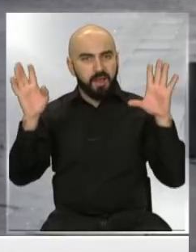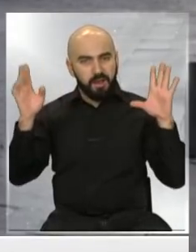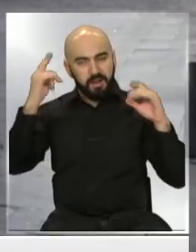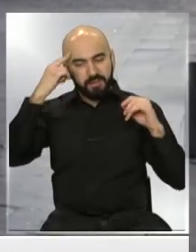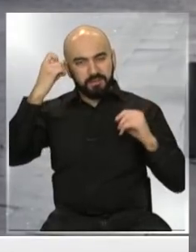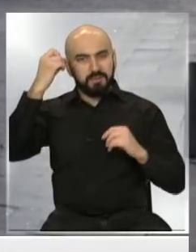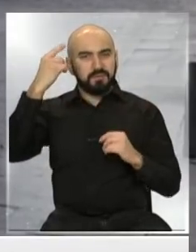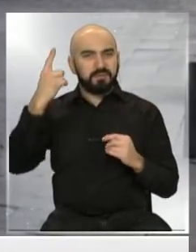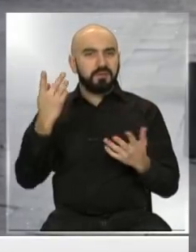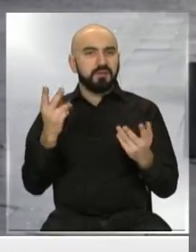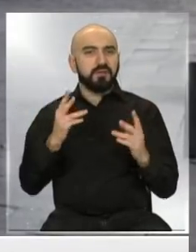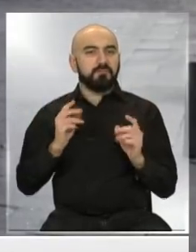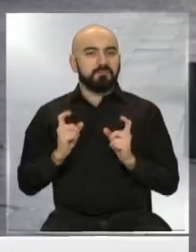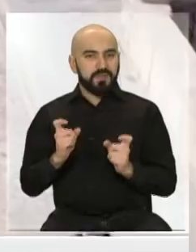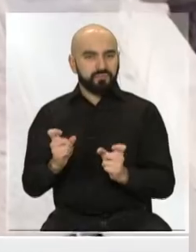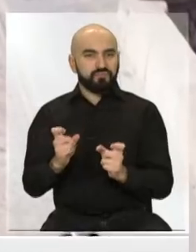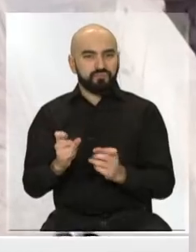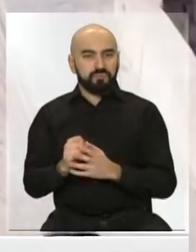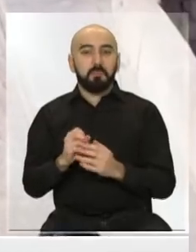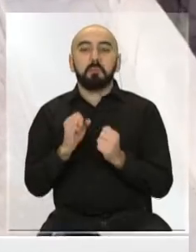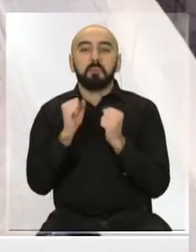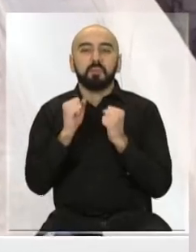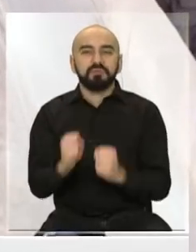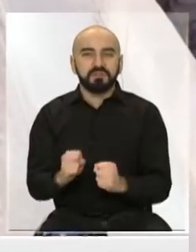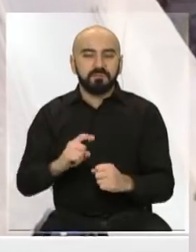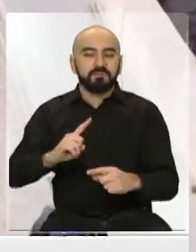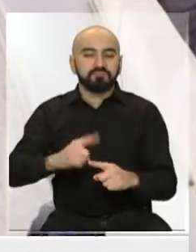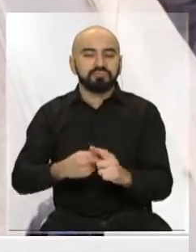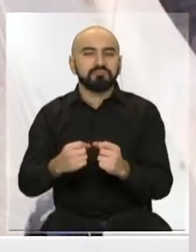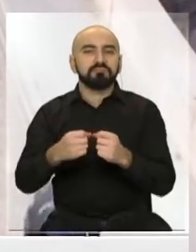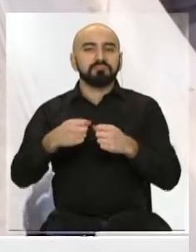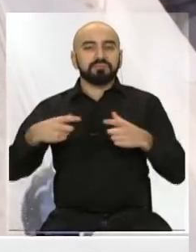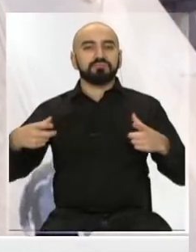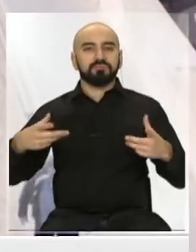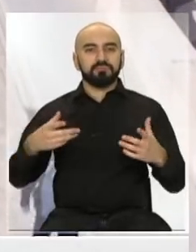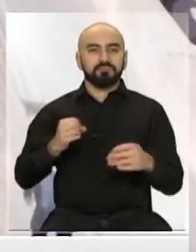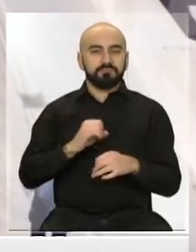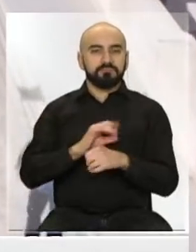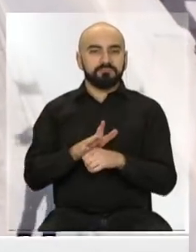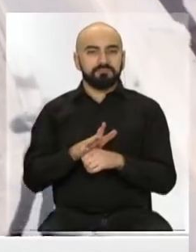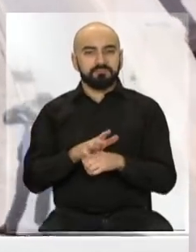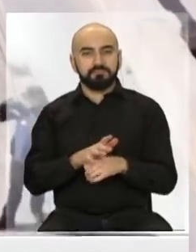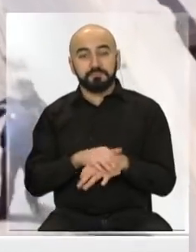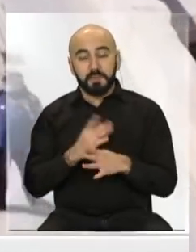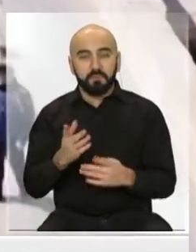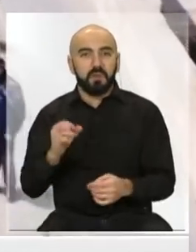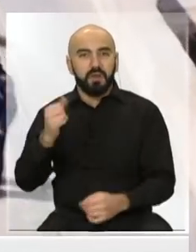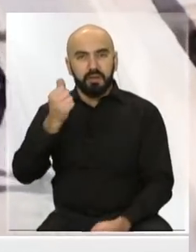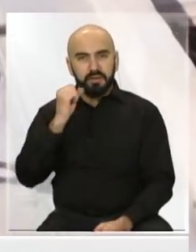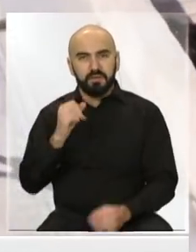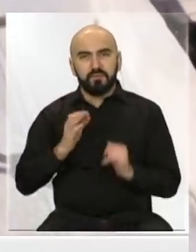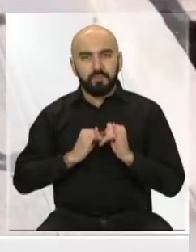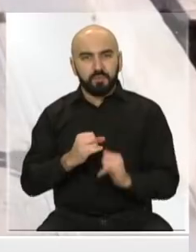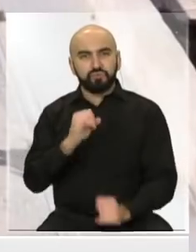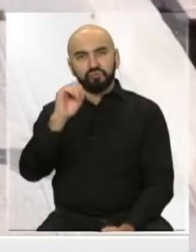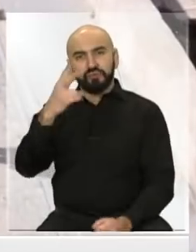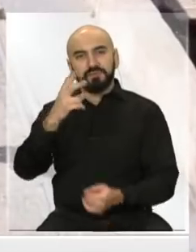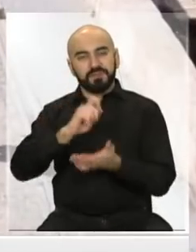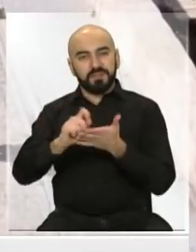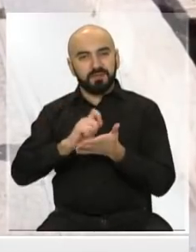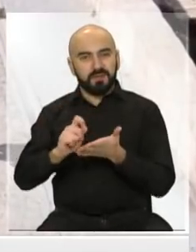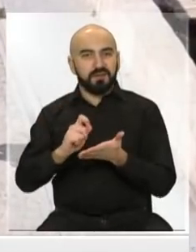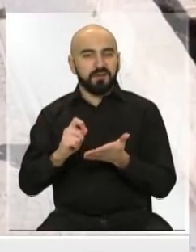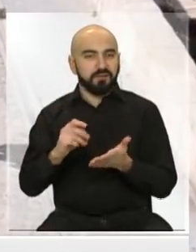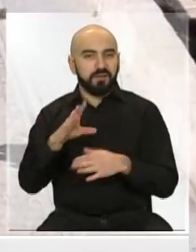comporta el virus en términos de un posible rebrote. Nuestro gobierno ha anunciado, por lo menos ayer lo dijo así la subsecretaria de Salud Pública, Paula Daza,